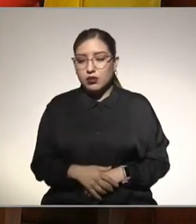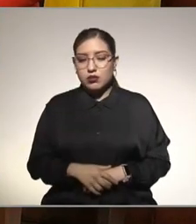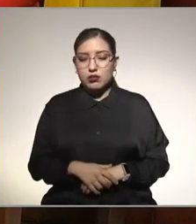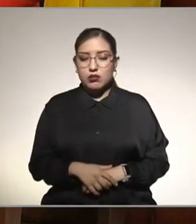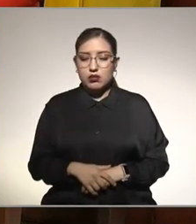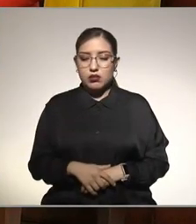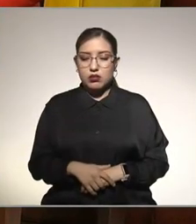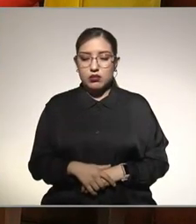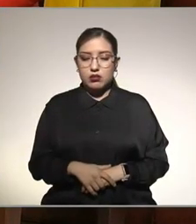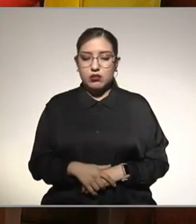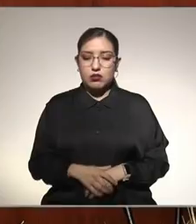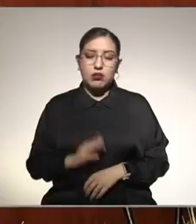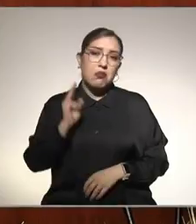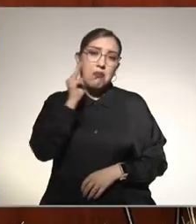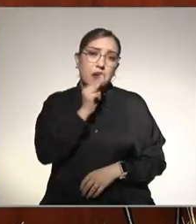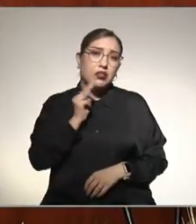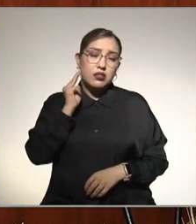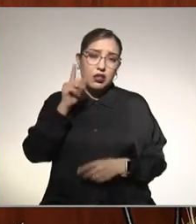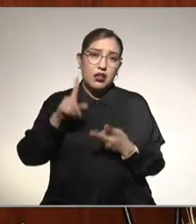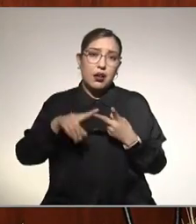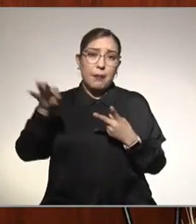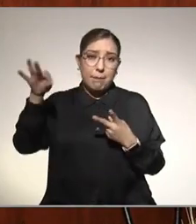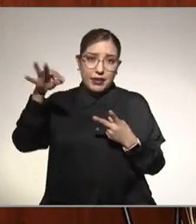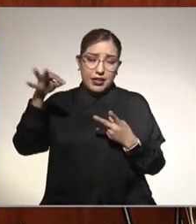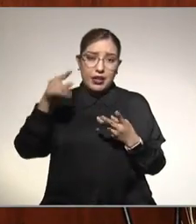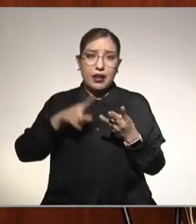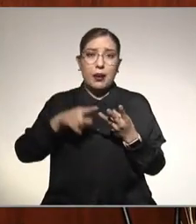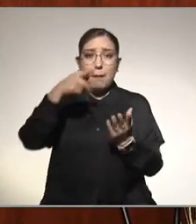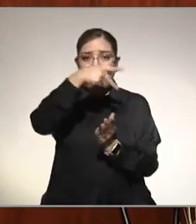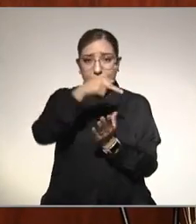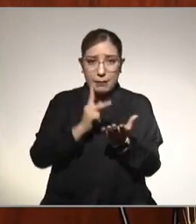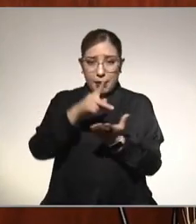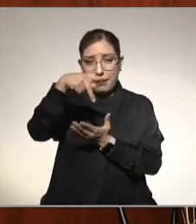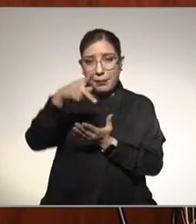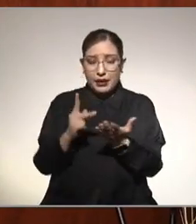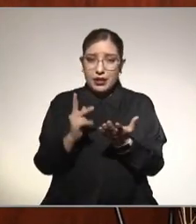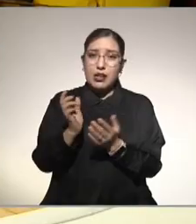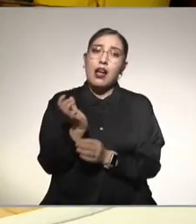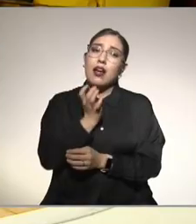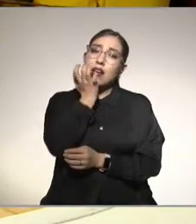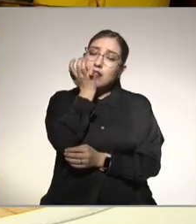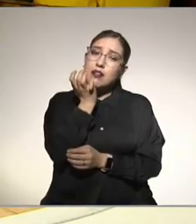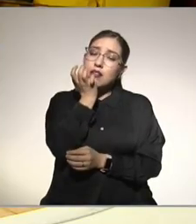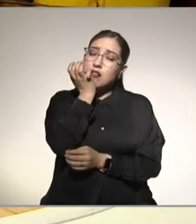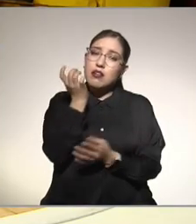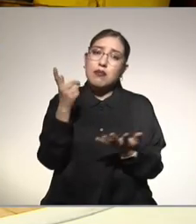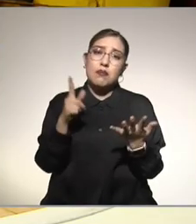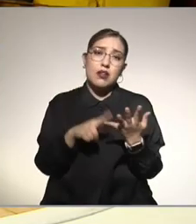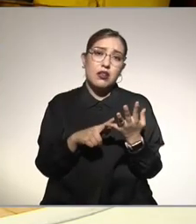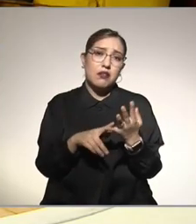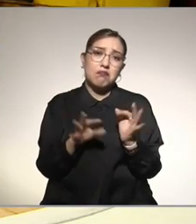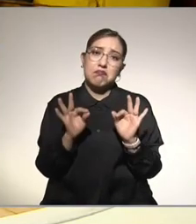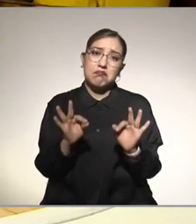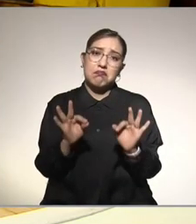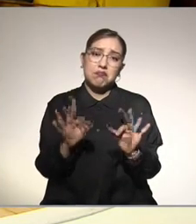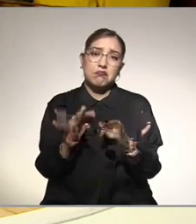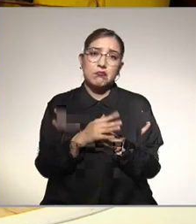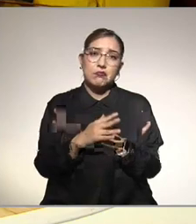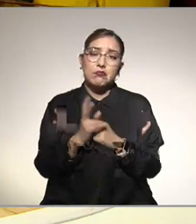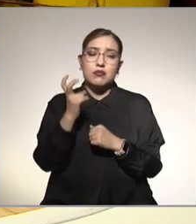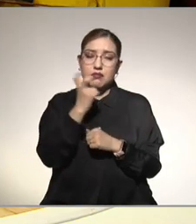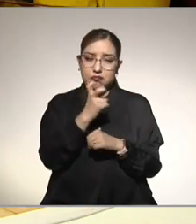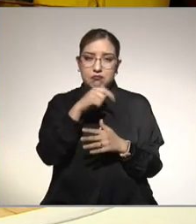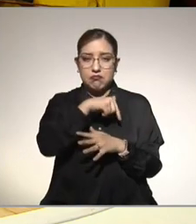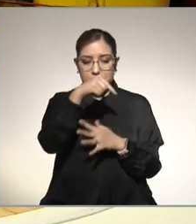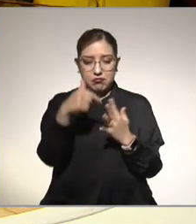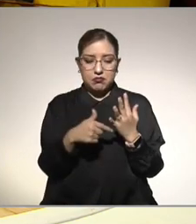pues manzana pera papaya naranja pícama eso está perfecto ok que